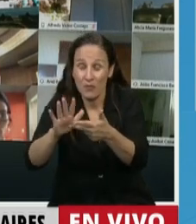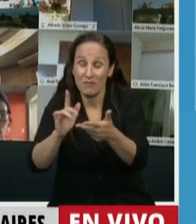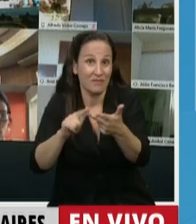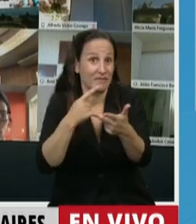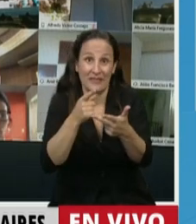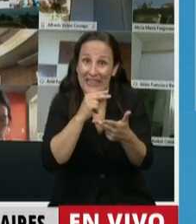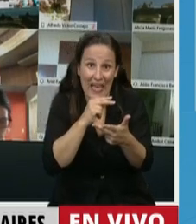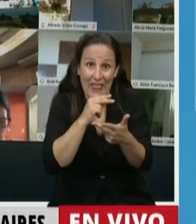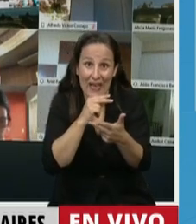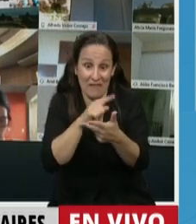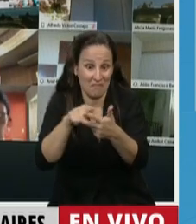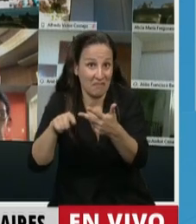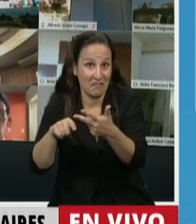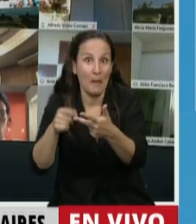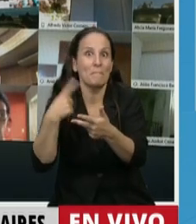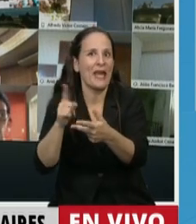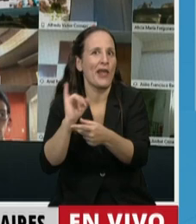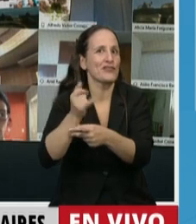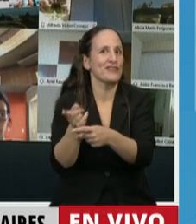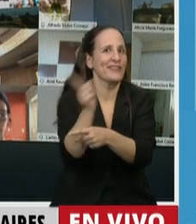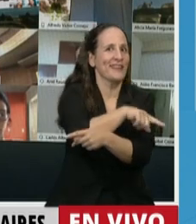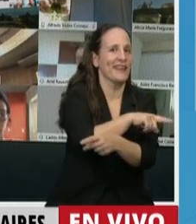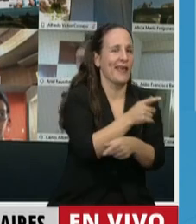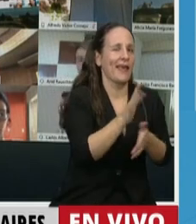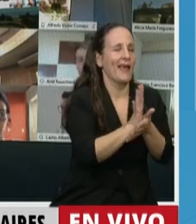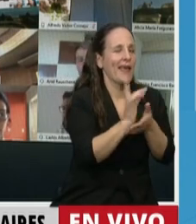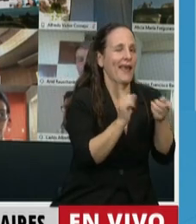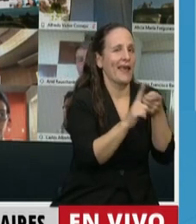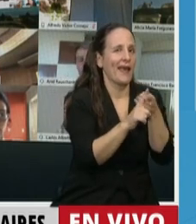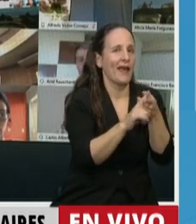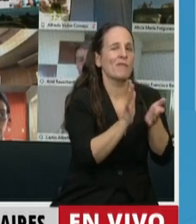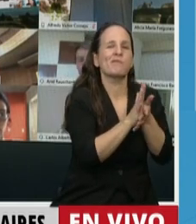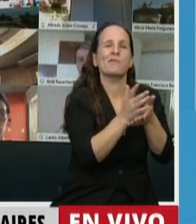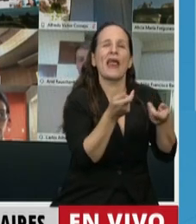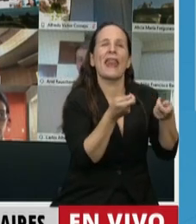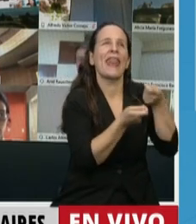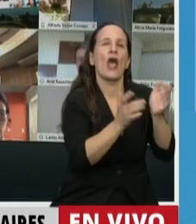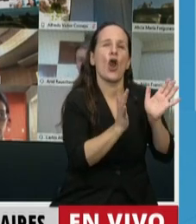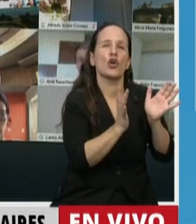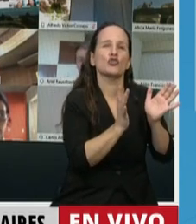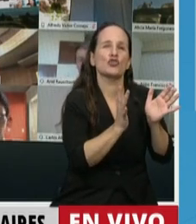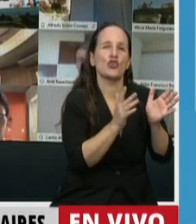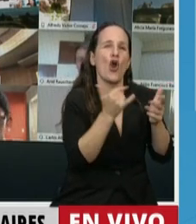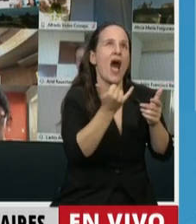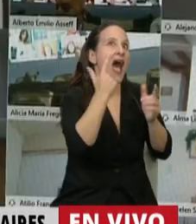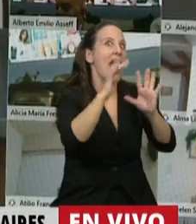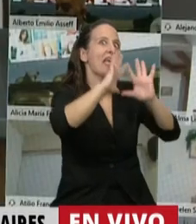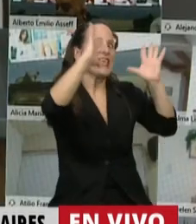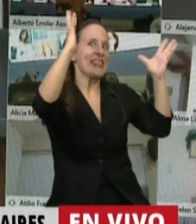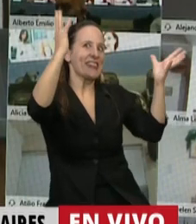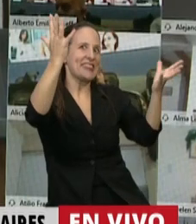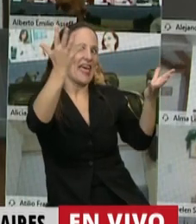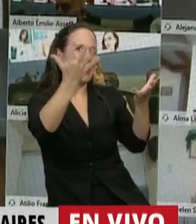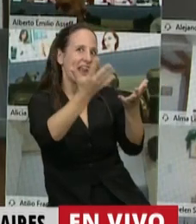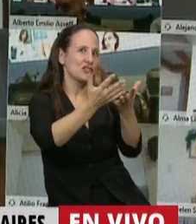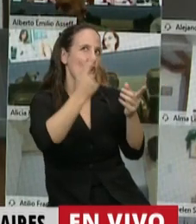sí, se empieza a habilitar lentamente un negocio. ¿Cuál es el negocio? Hay un enorme lobby internacional, que